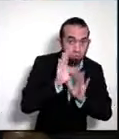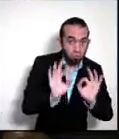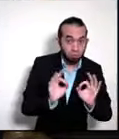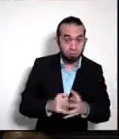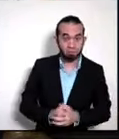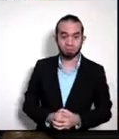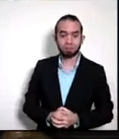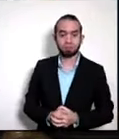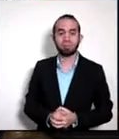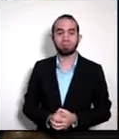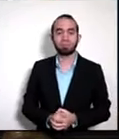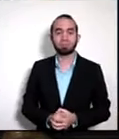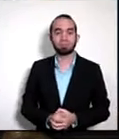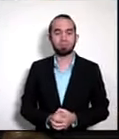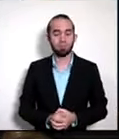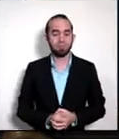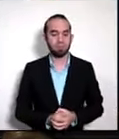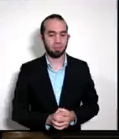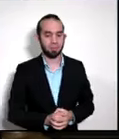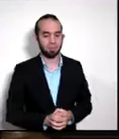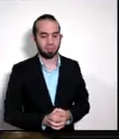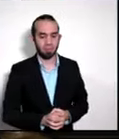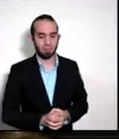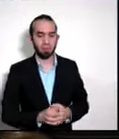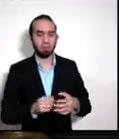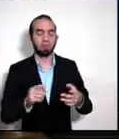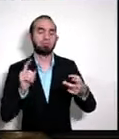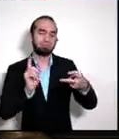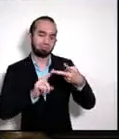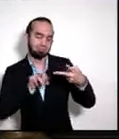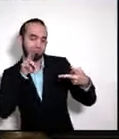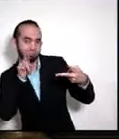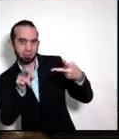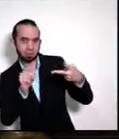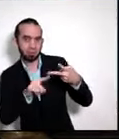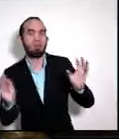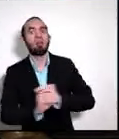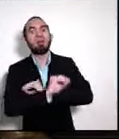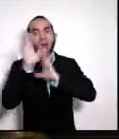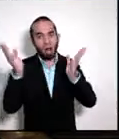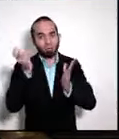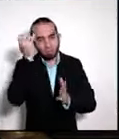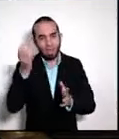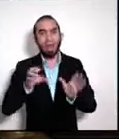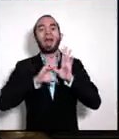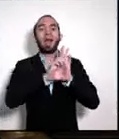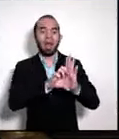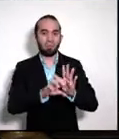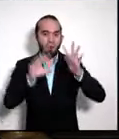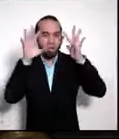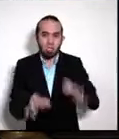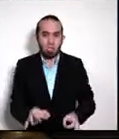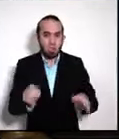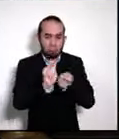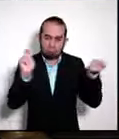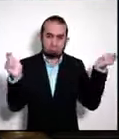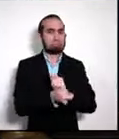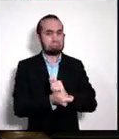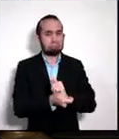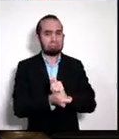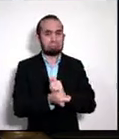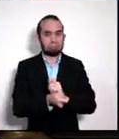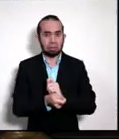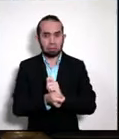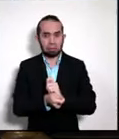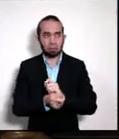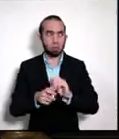la segunda. Pues, por supuesto, porque esa es la idea. Nosotros no estaríamos tomando una decisión de esta naturaleza si no estuviéramos